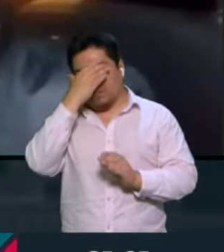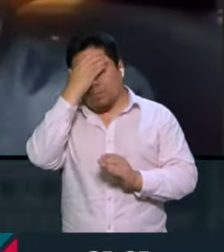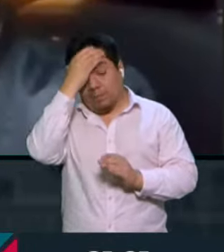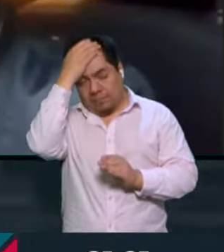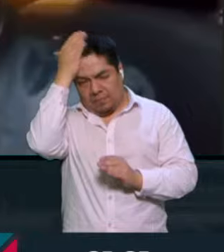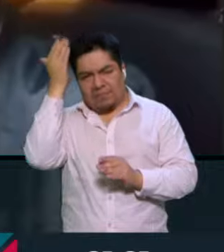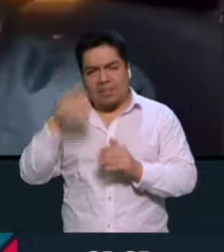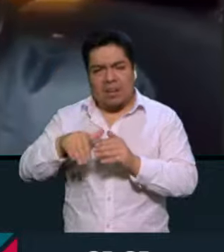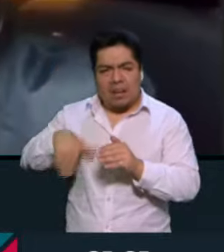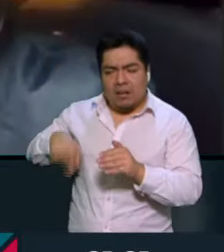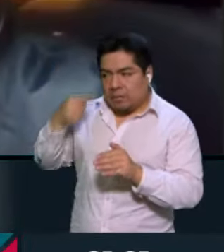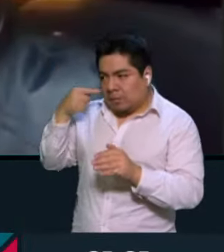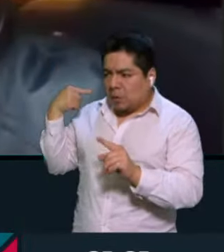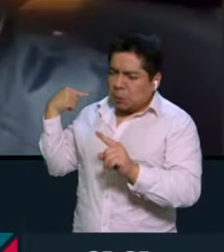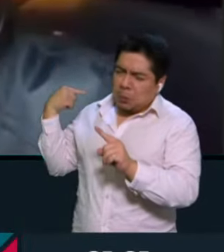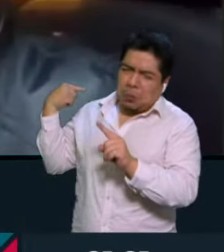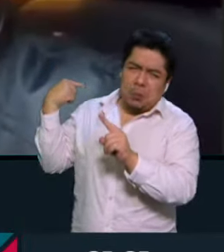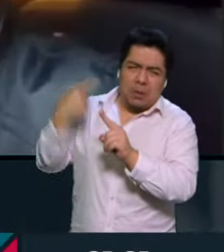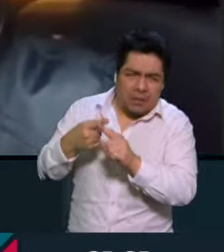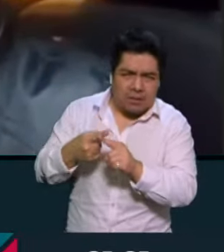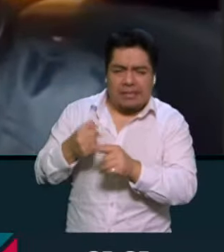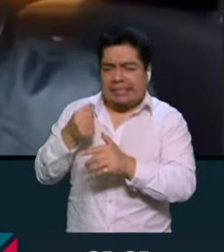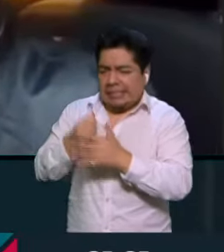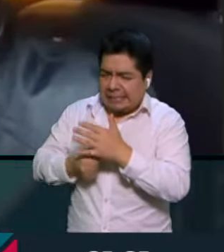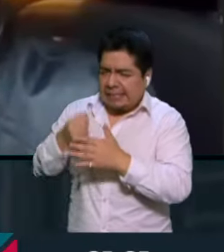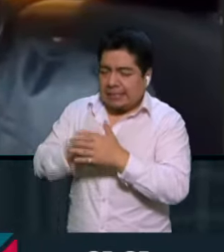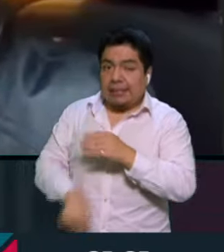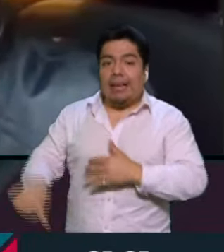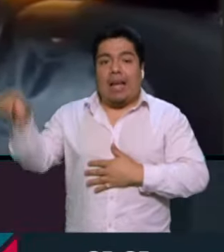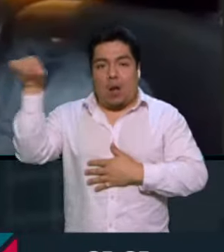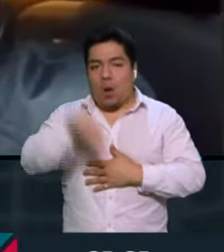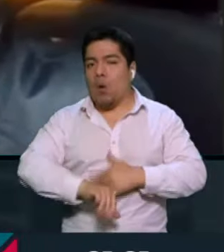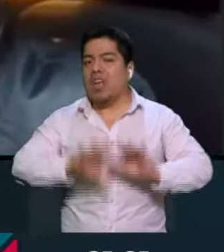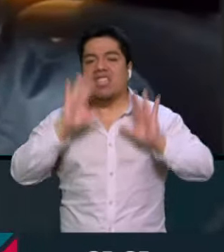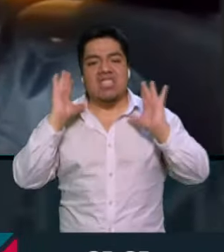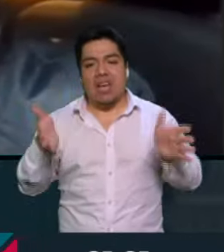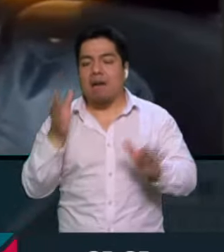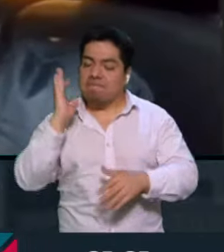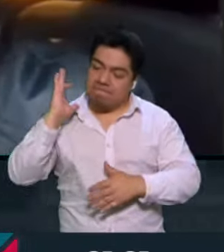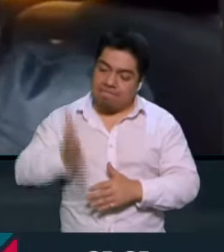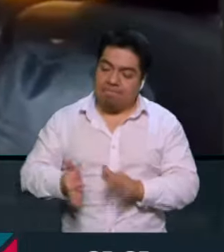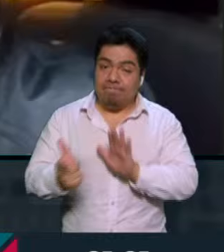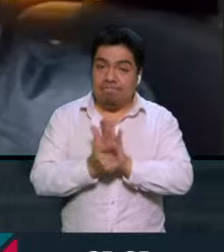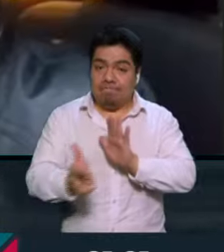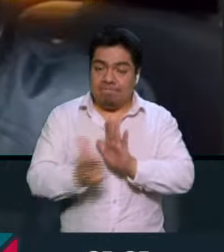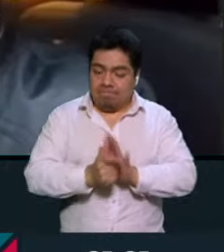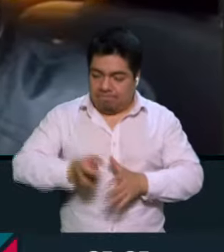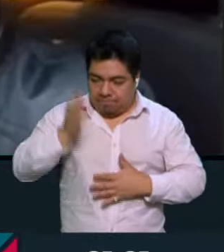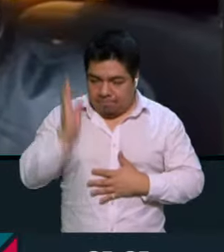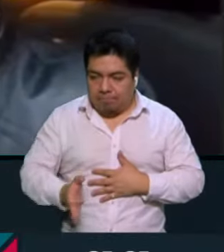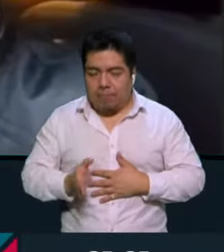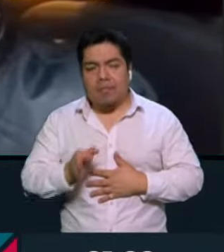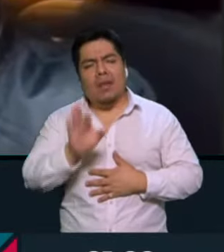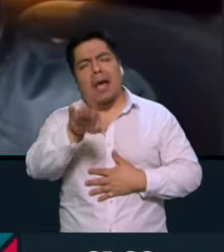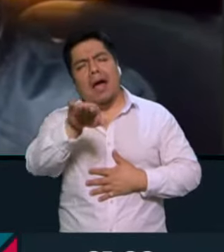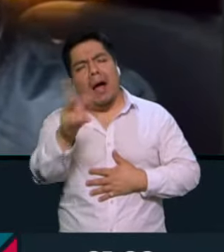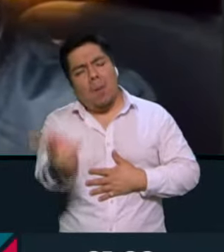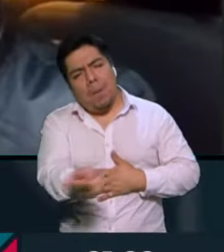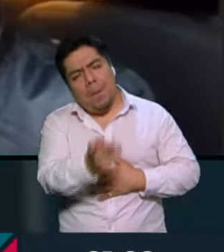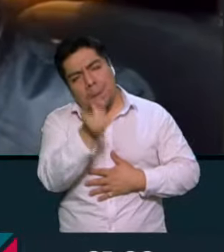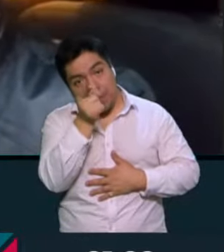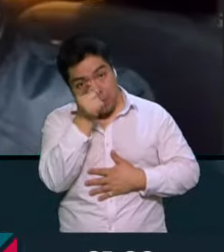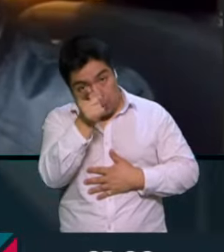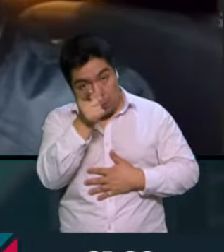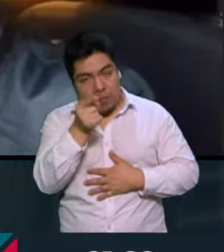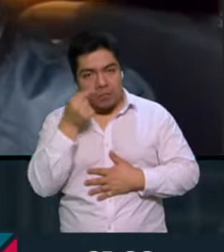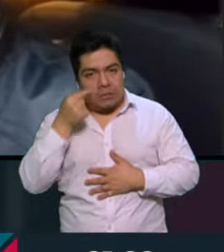veíamos la nota del largo camino que se recorrió para que hoy por fin se llegara a la aprobación de esta ley. Pero me gustaría preguntarte, tú